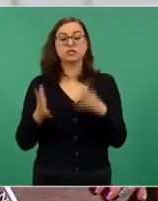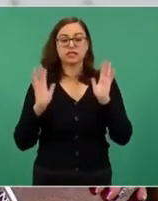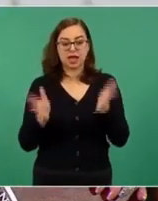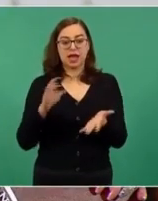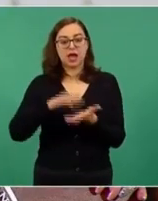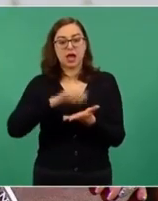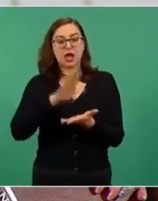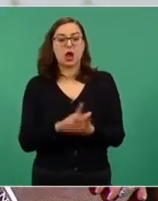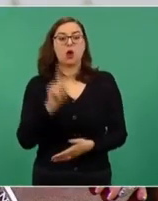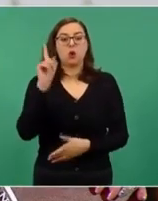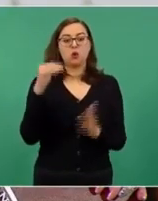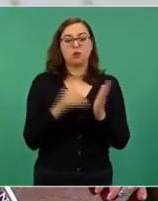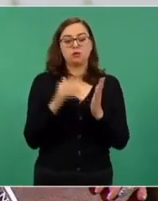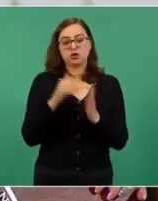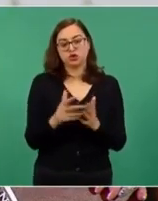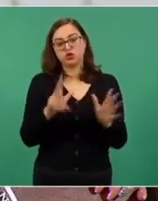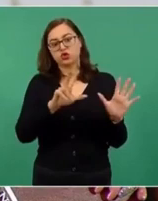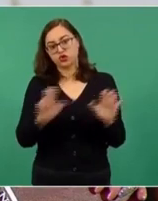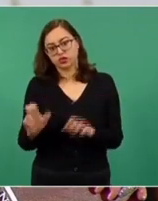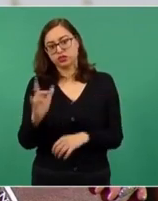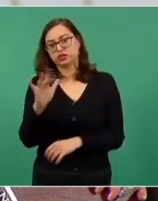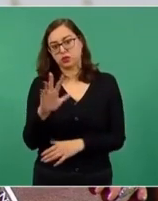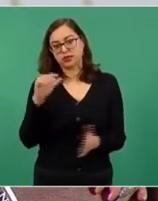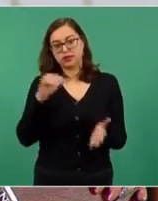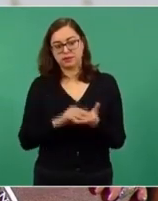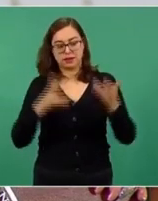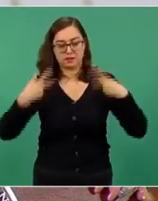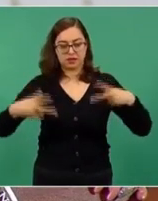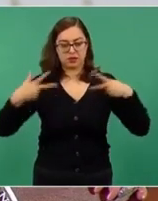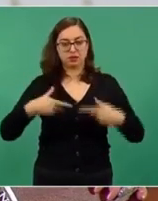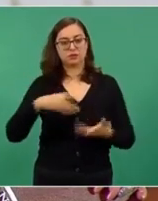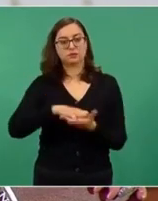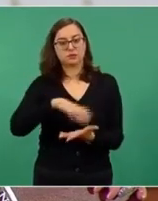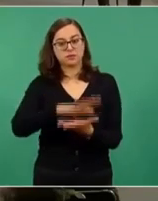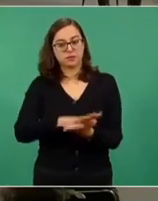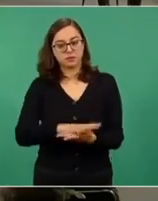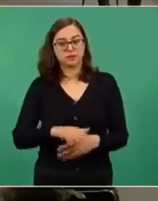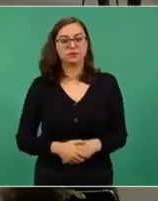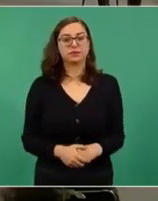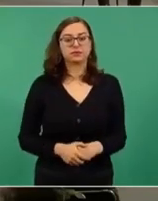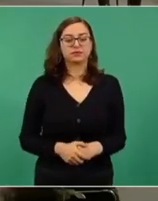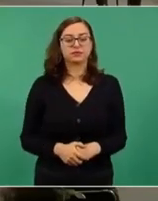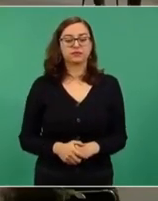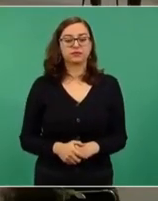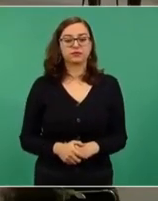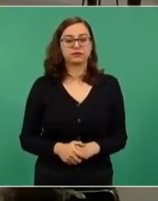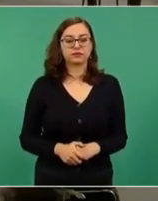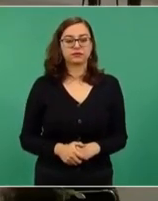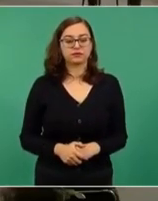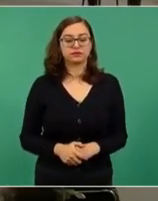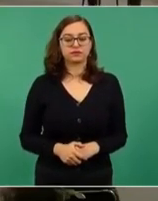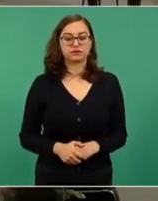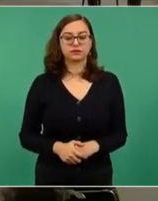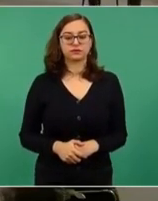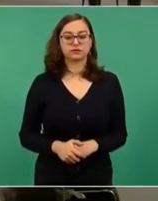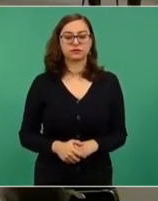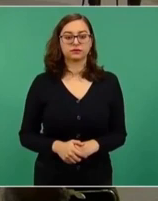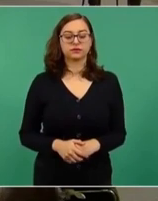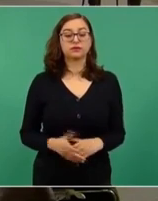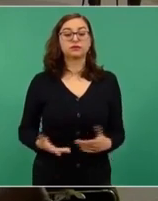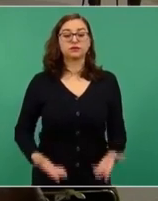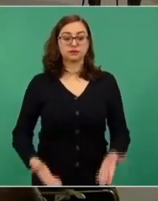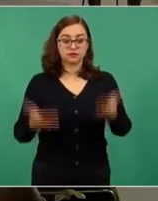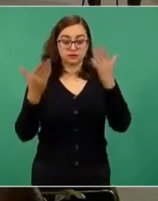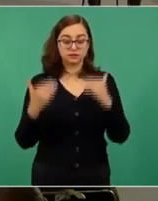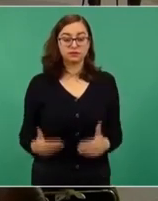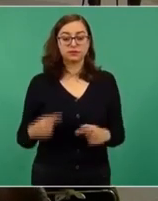ochocientos cincuenta mil personas registradas. Adelante. De tal manera que, bueno, este es nuestro cierre